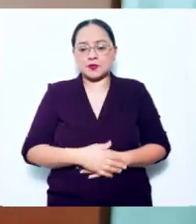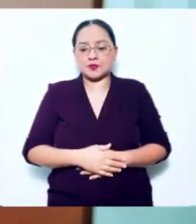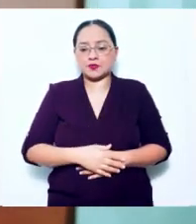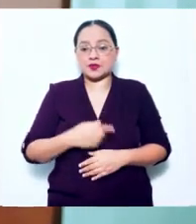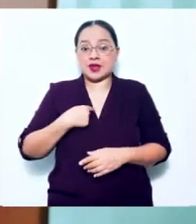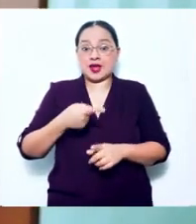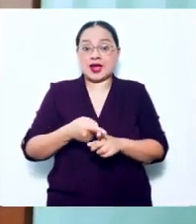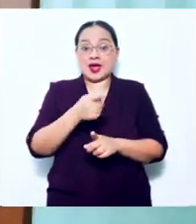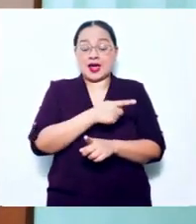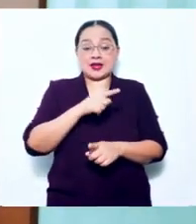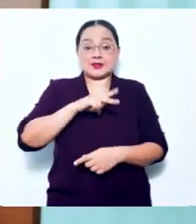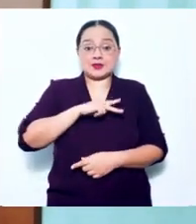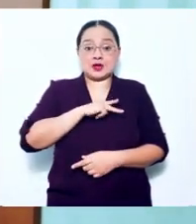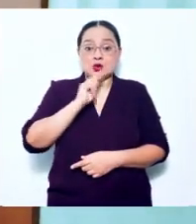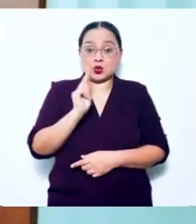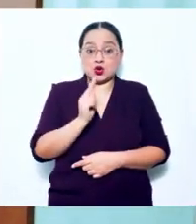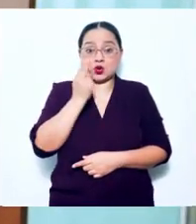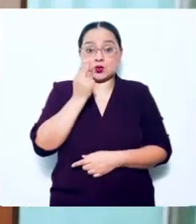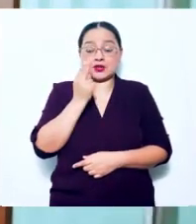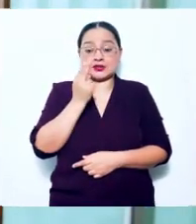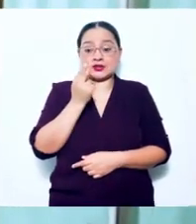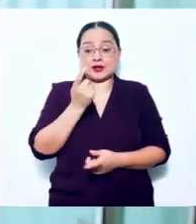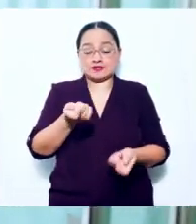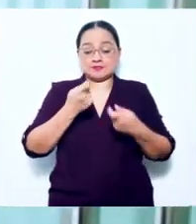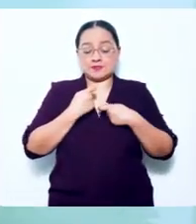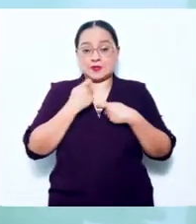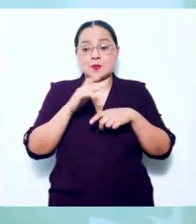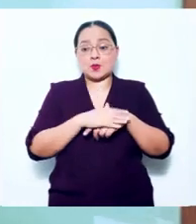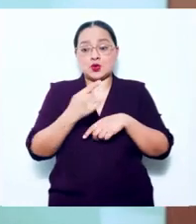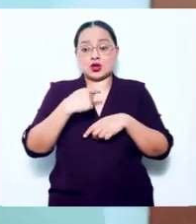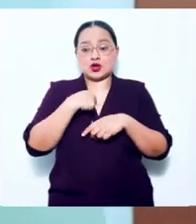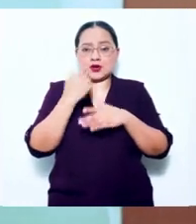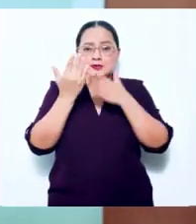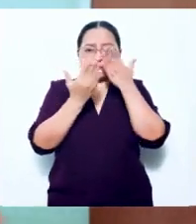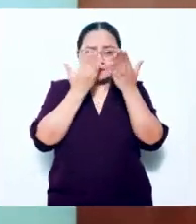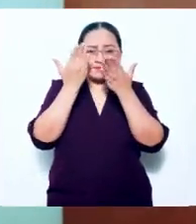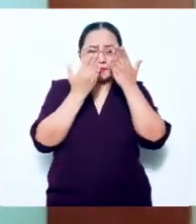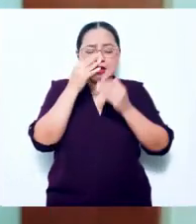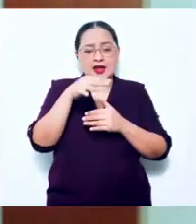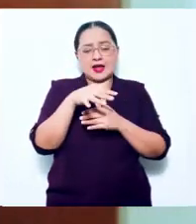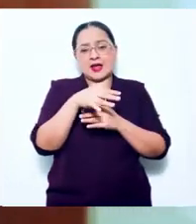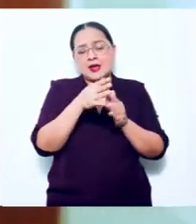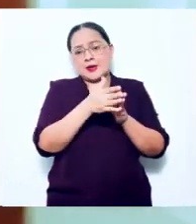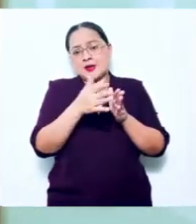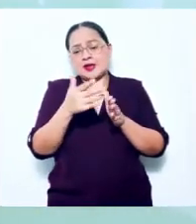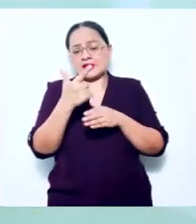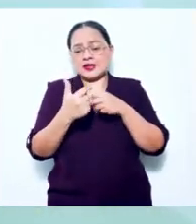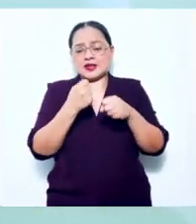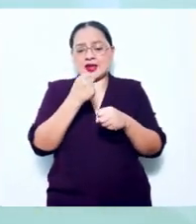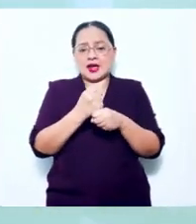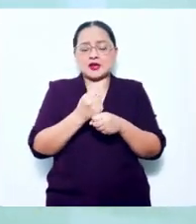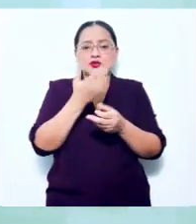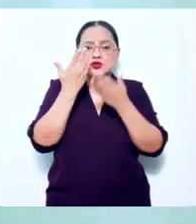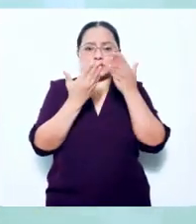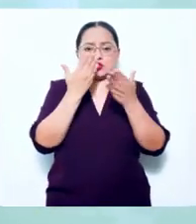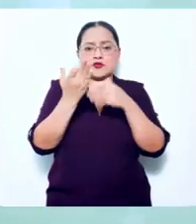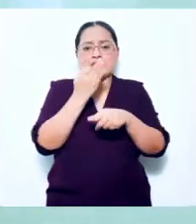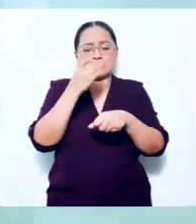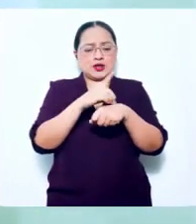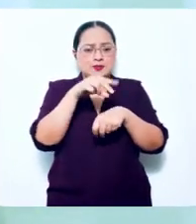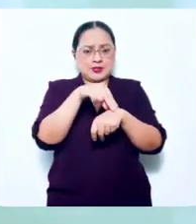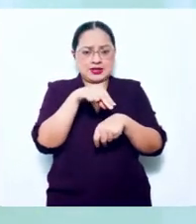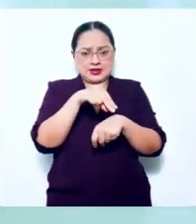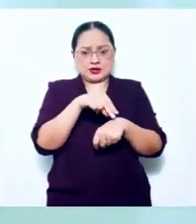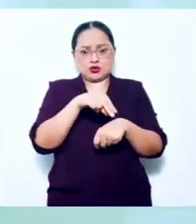Bueno, en mi gran universidad, mi alma mater, estudiar durante los 14 semestres, 7 años, en la Facultad de